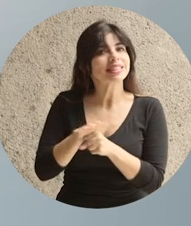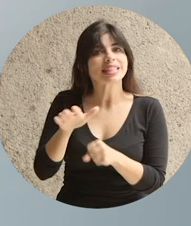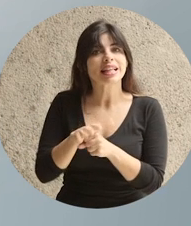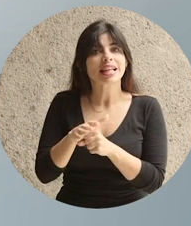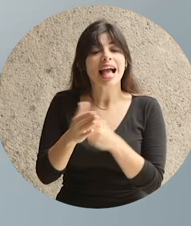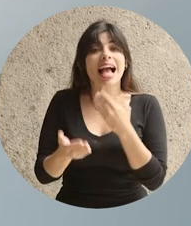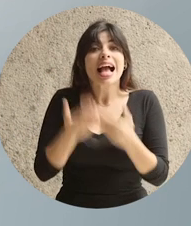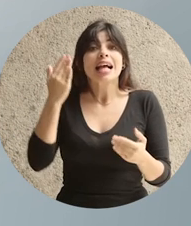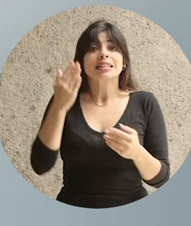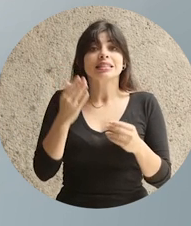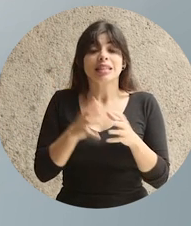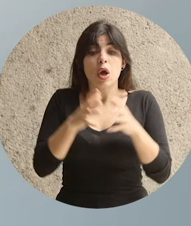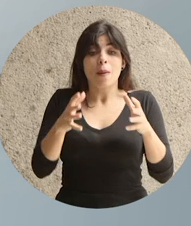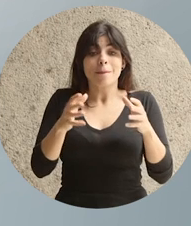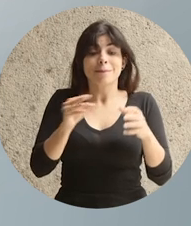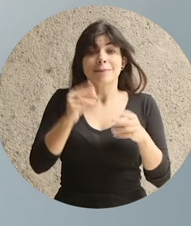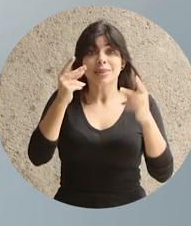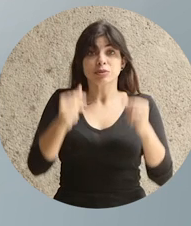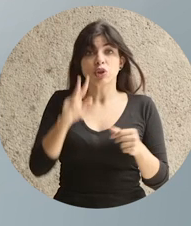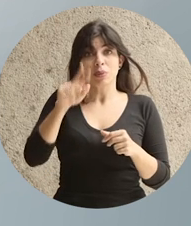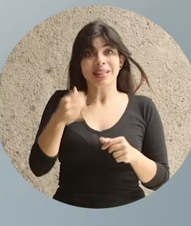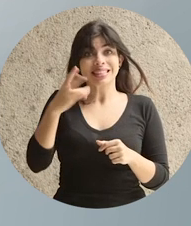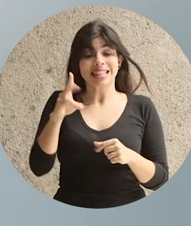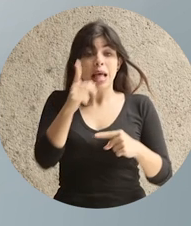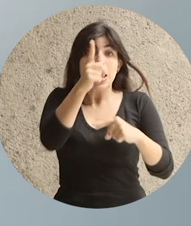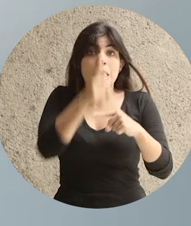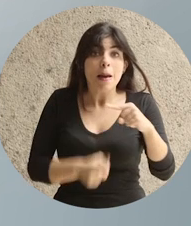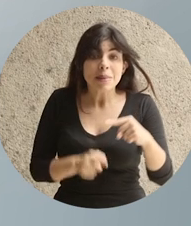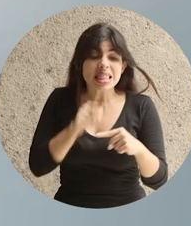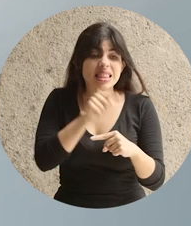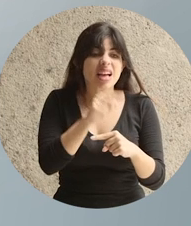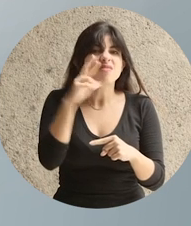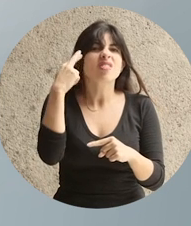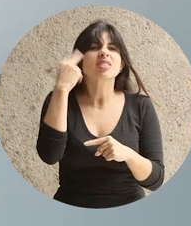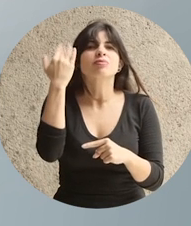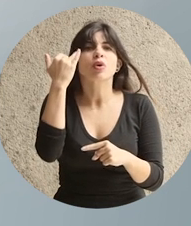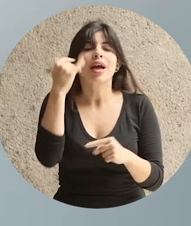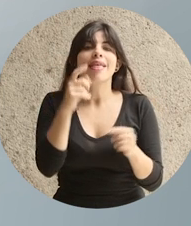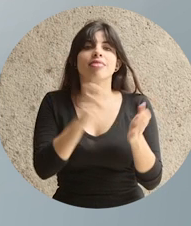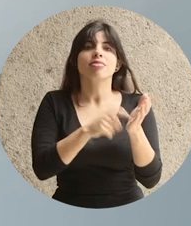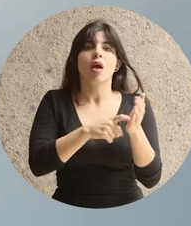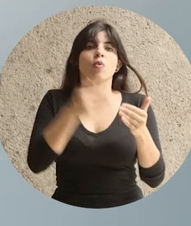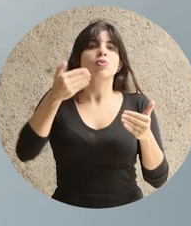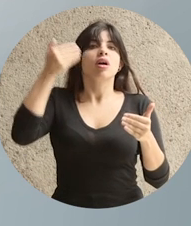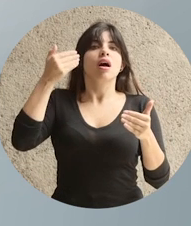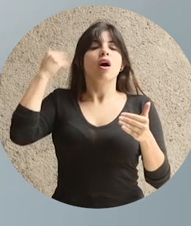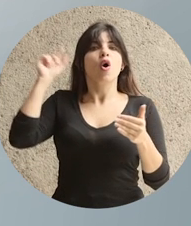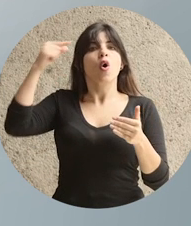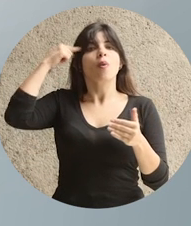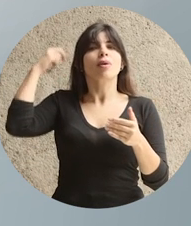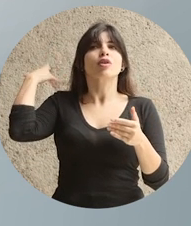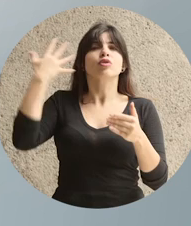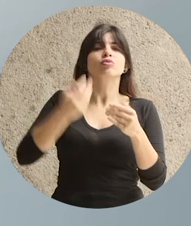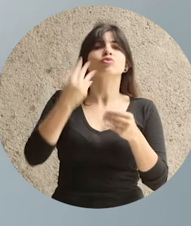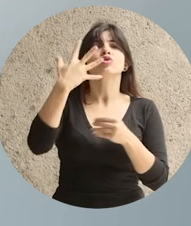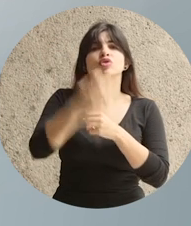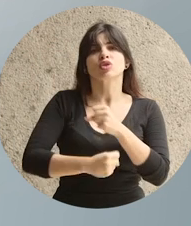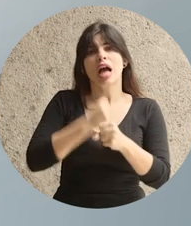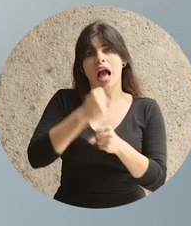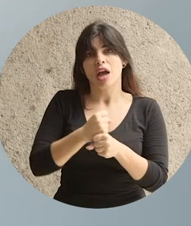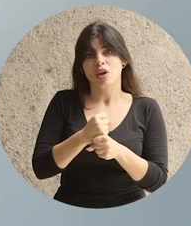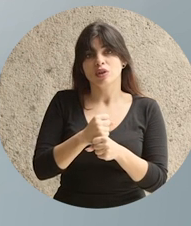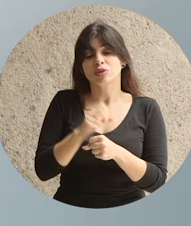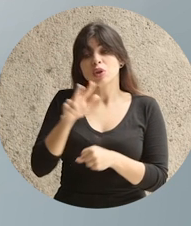Casi la mitad del incremento del presupuesto en el 2017 se debe a las deudas contradidas por gobiernos durante muchos años.